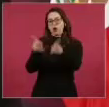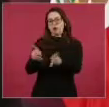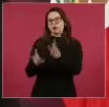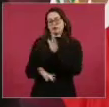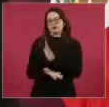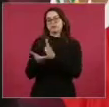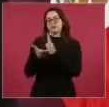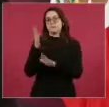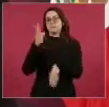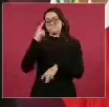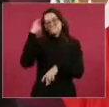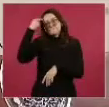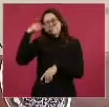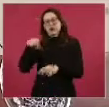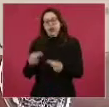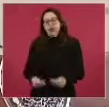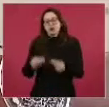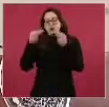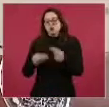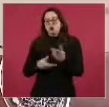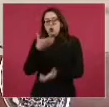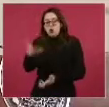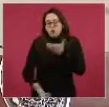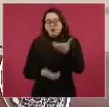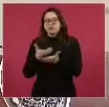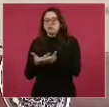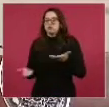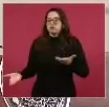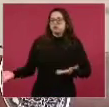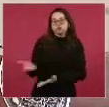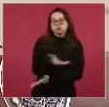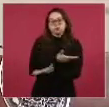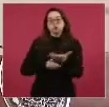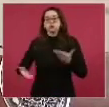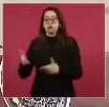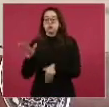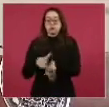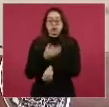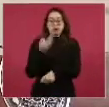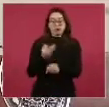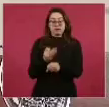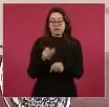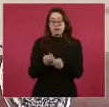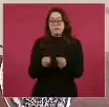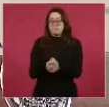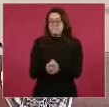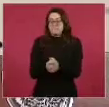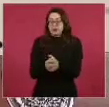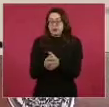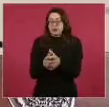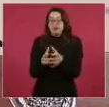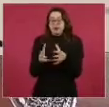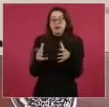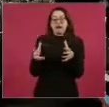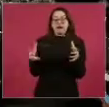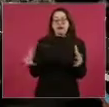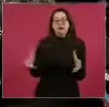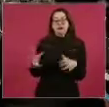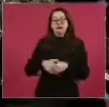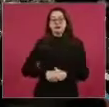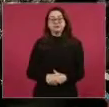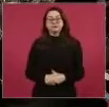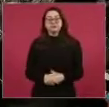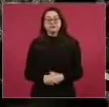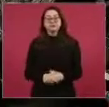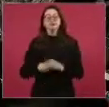comercio en toda esa región y también se ha ido avanzando